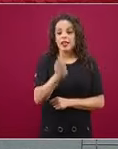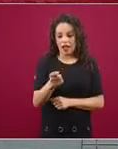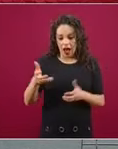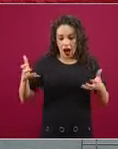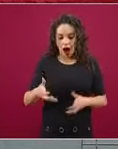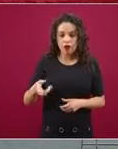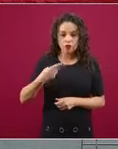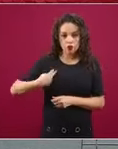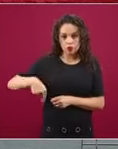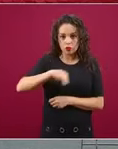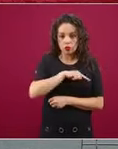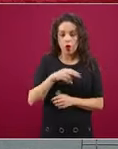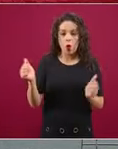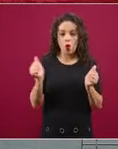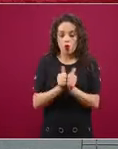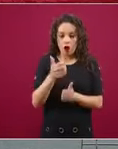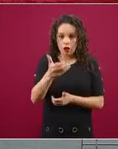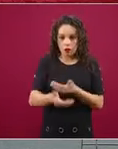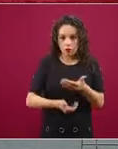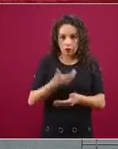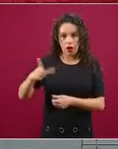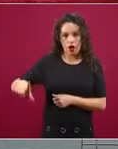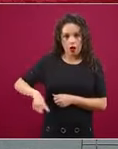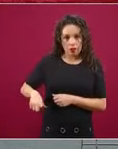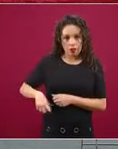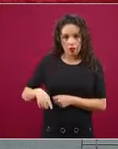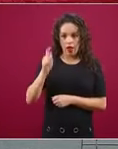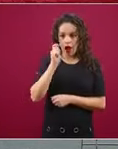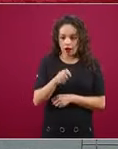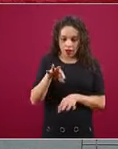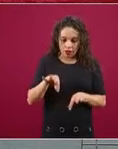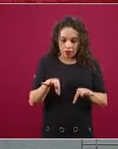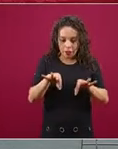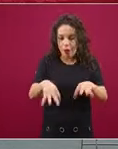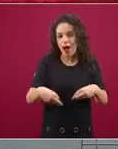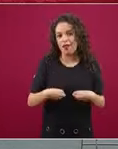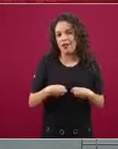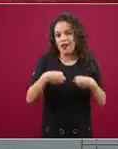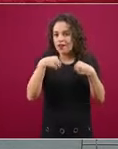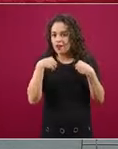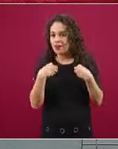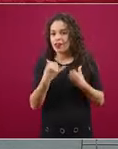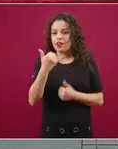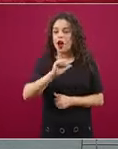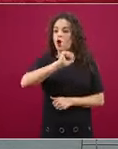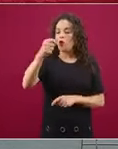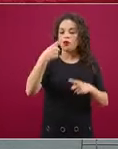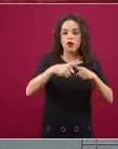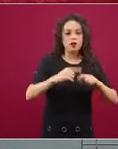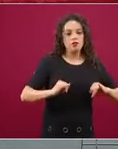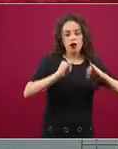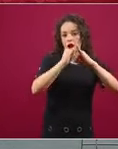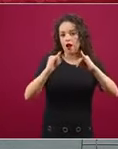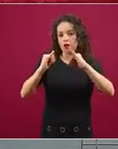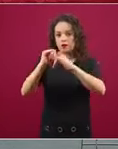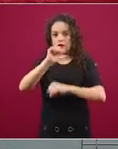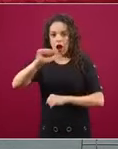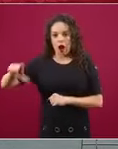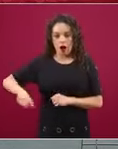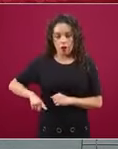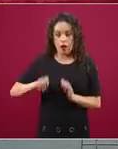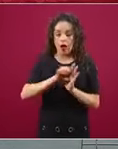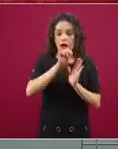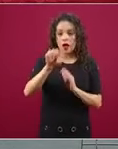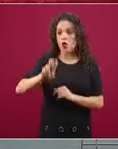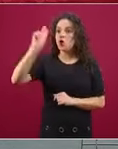servidores, con sembradores de vida y con otras instancias de gobierno. Por ejemplo, con las universidades